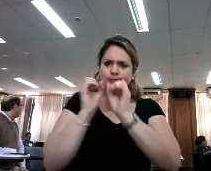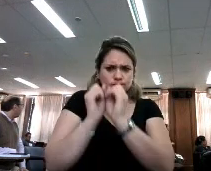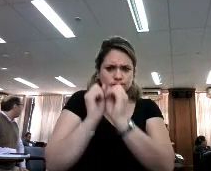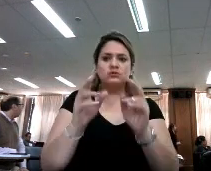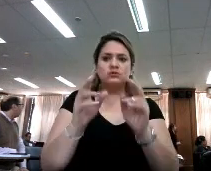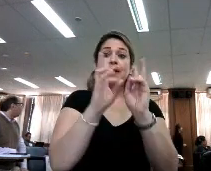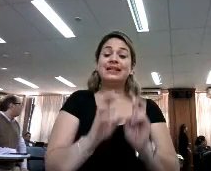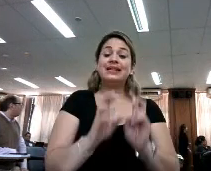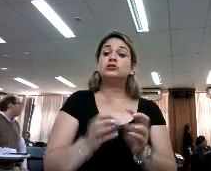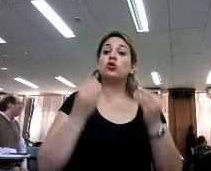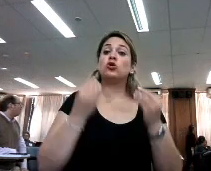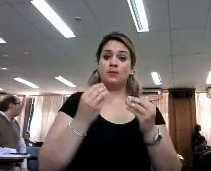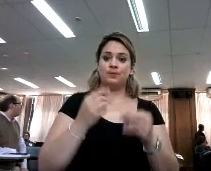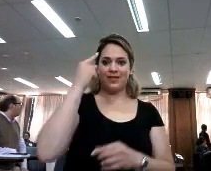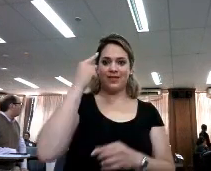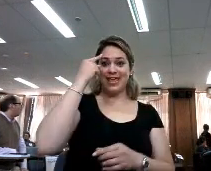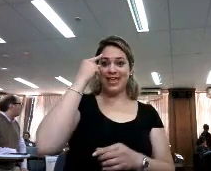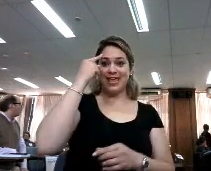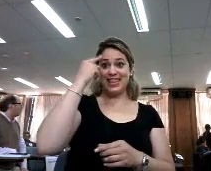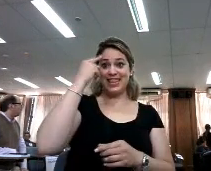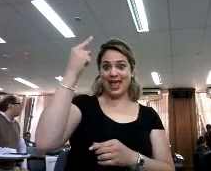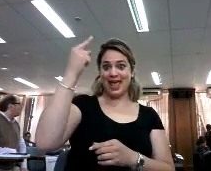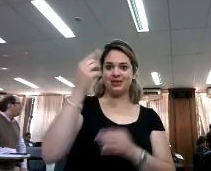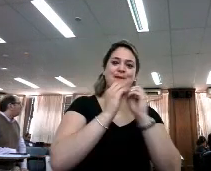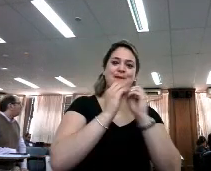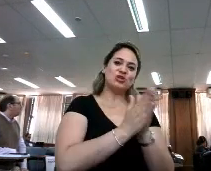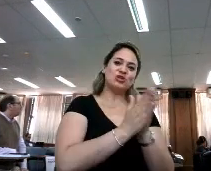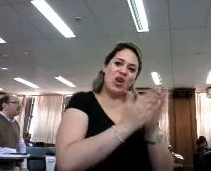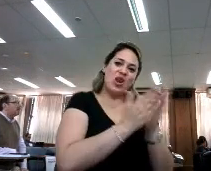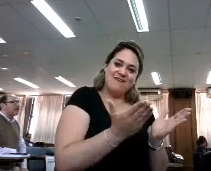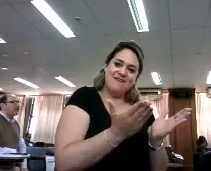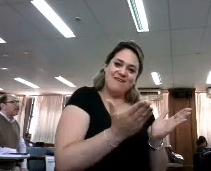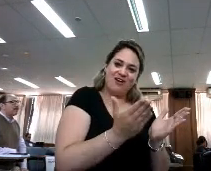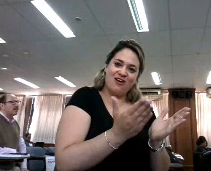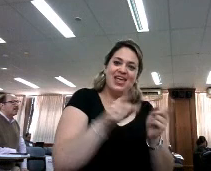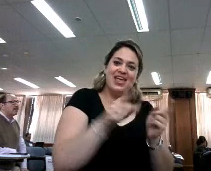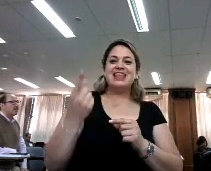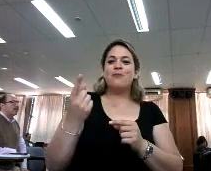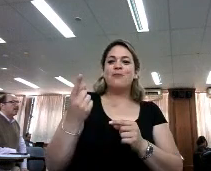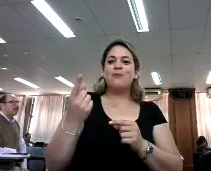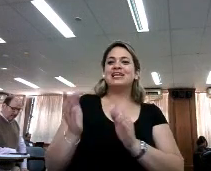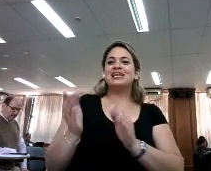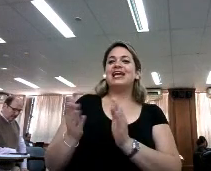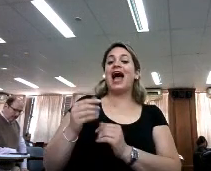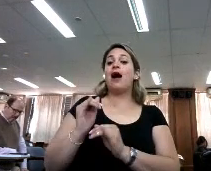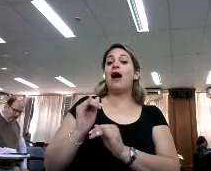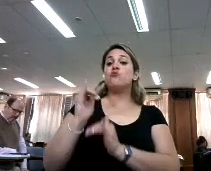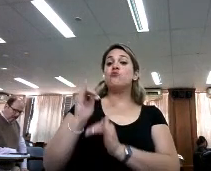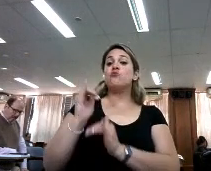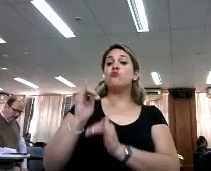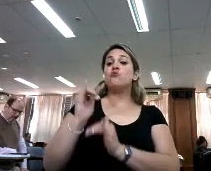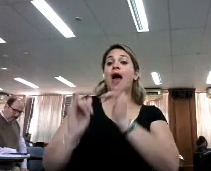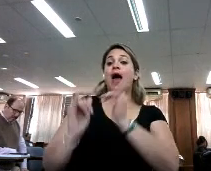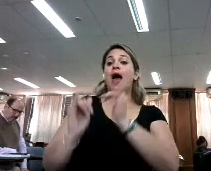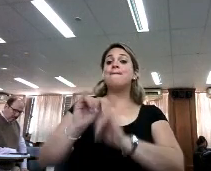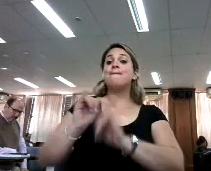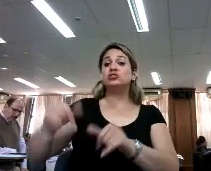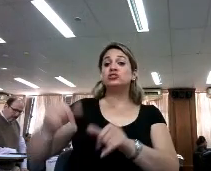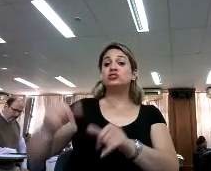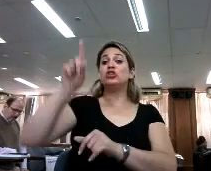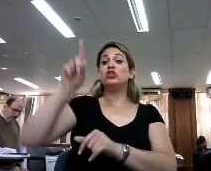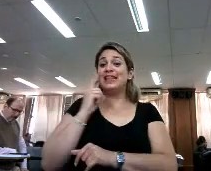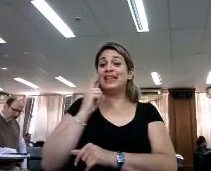investigación, arrancó con una idea, fue a un libro y después pasó por un journal y después volvió al libro y ese libro lo volvió a llevar a otras